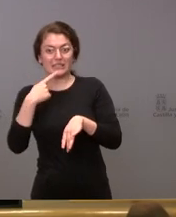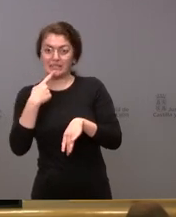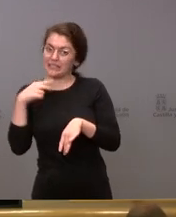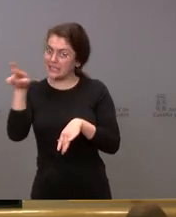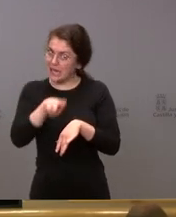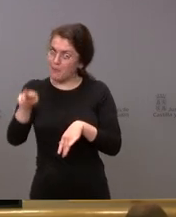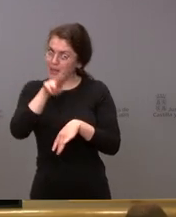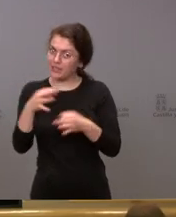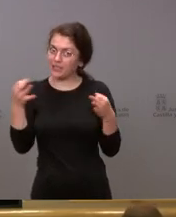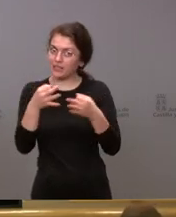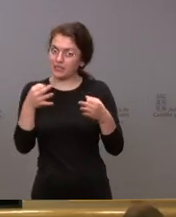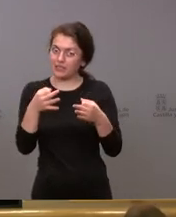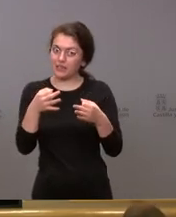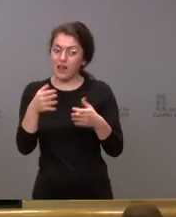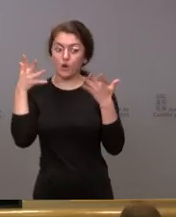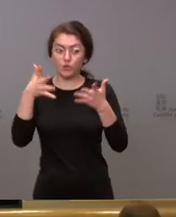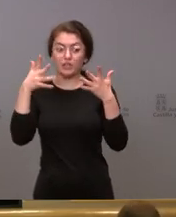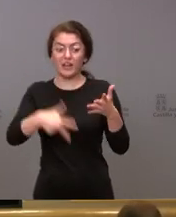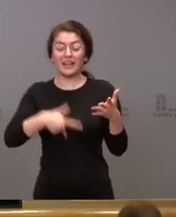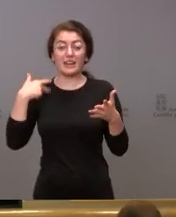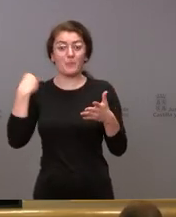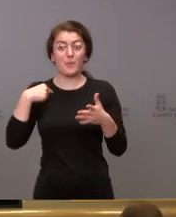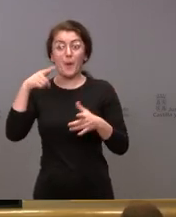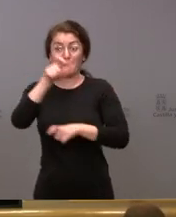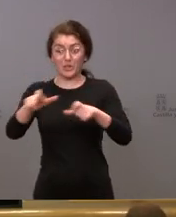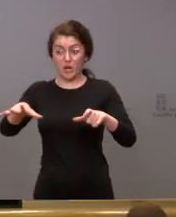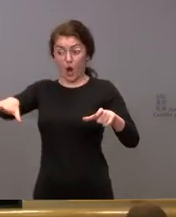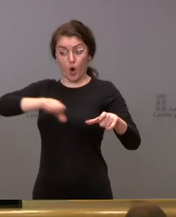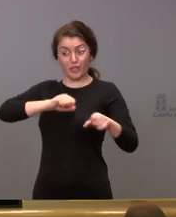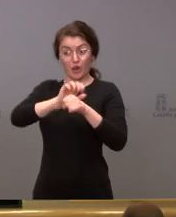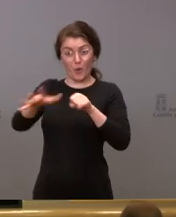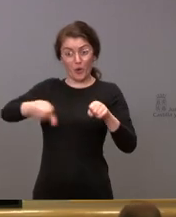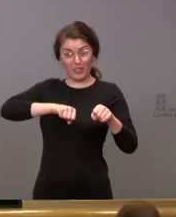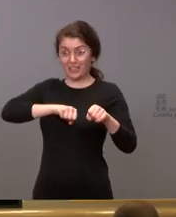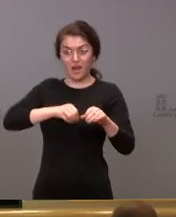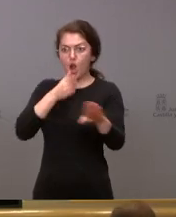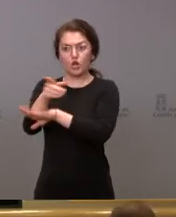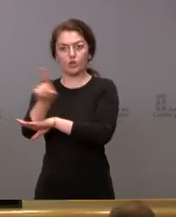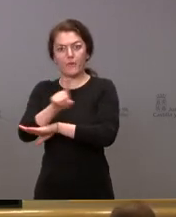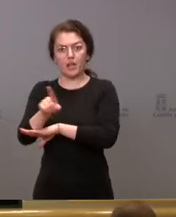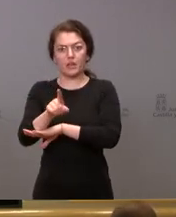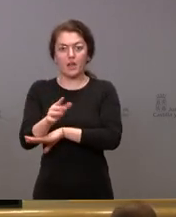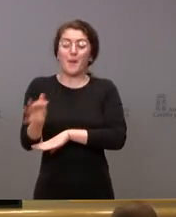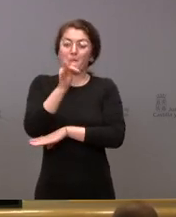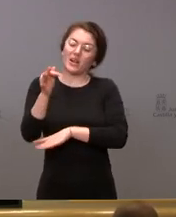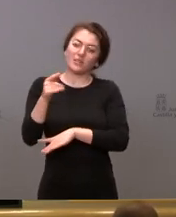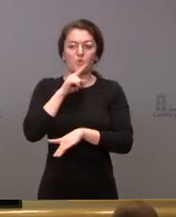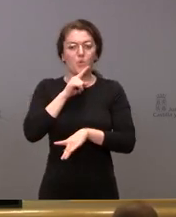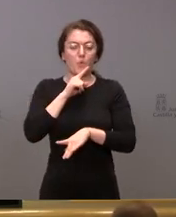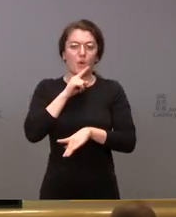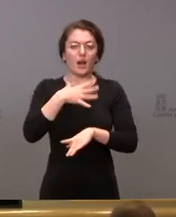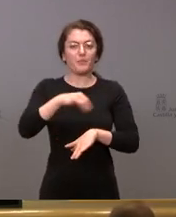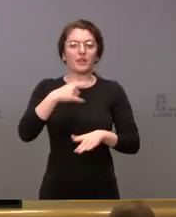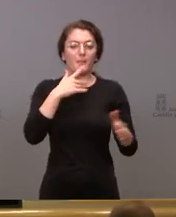general es que los contagiados por COVID no salgan incluso apuntan a la posibilidad de que haya un periodo extraordinario de voto por correo